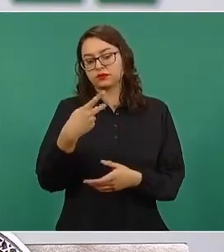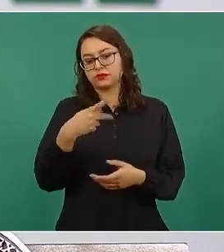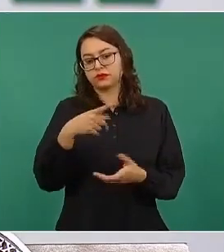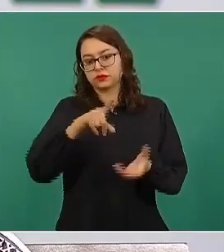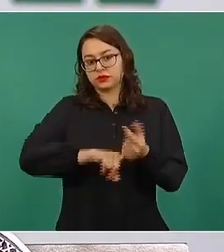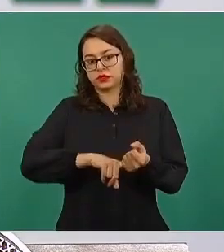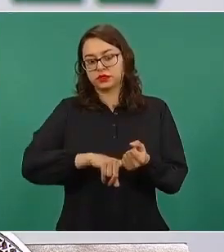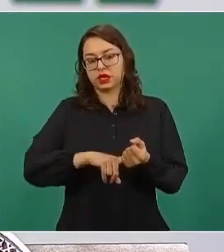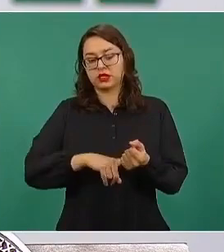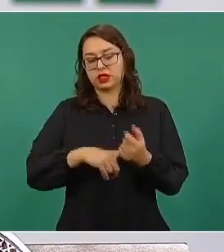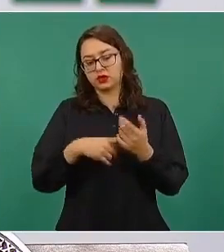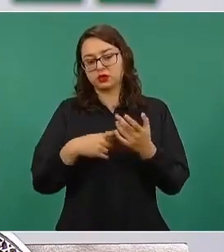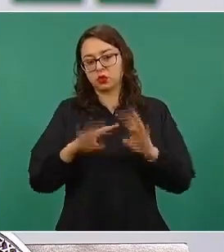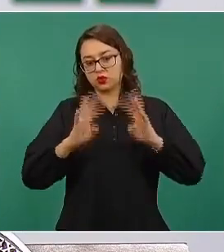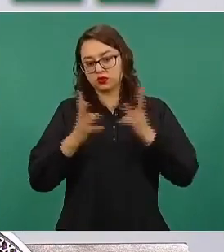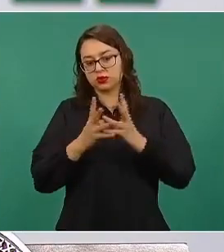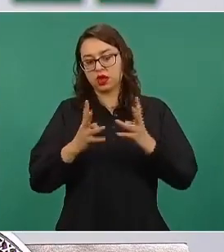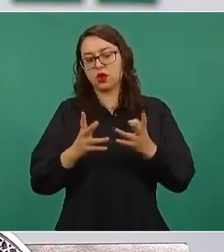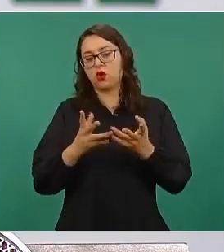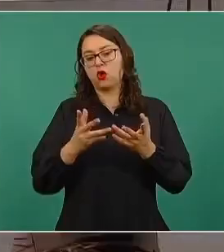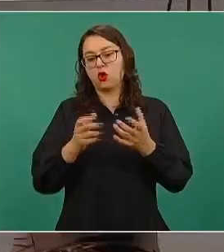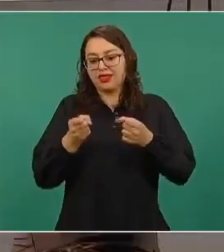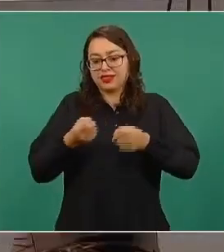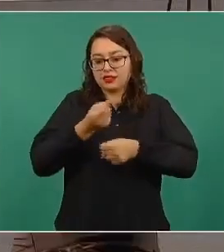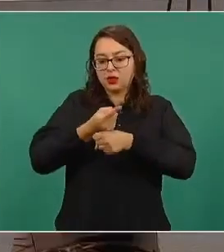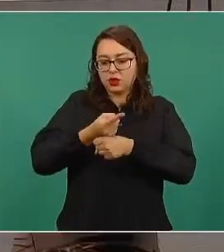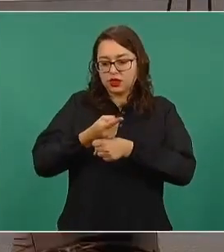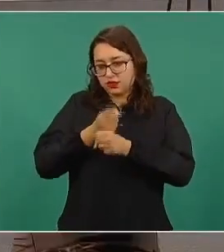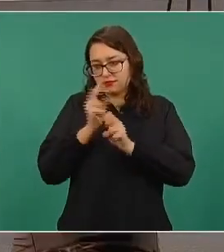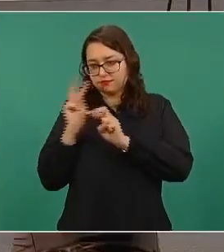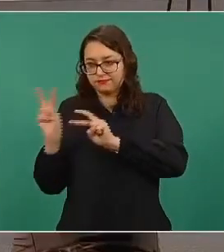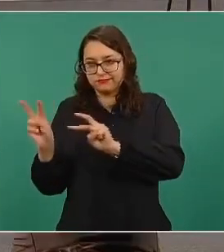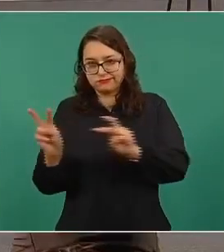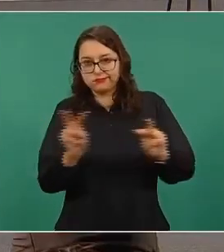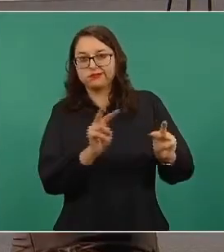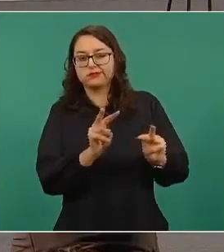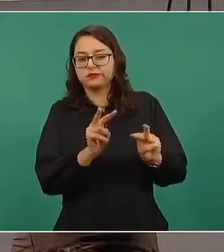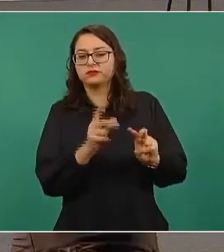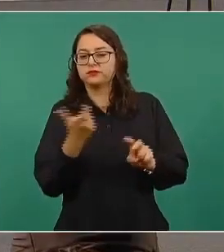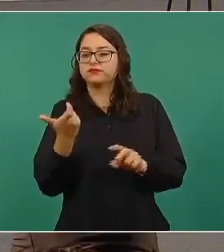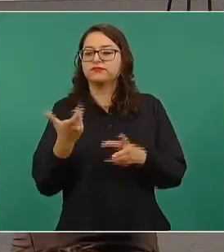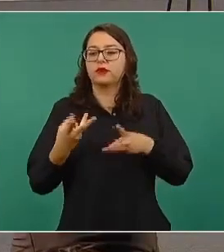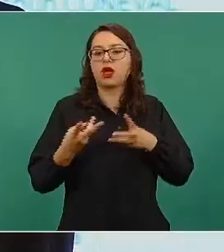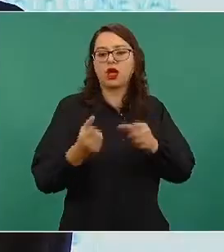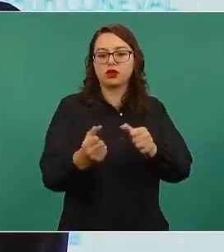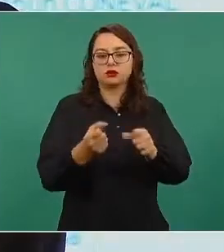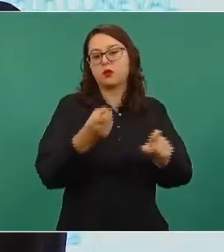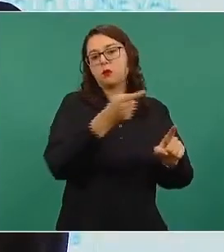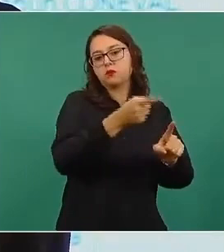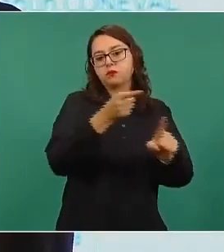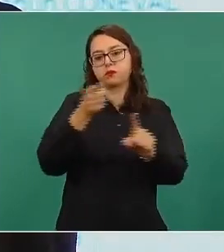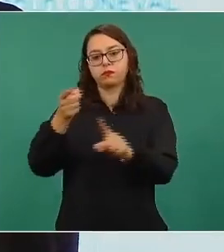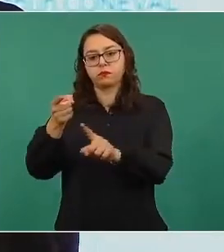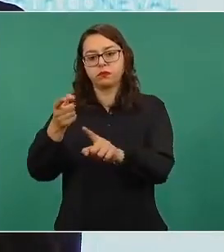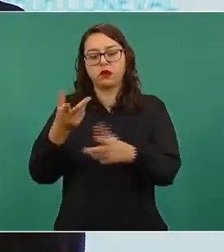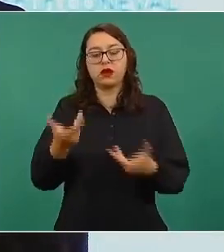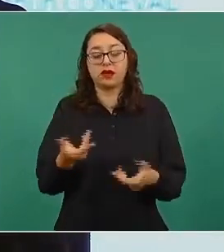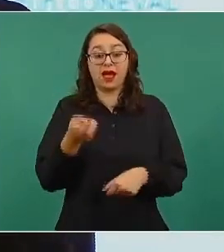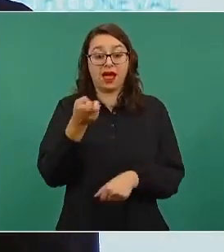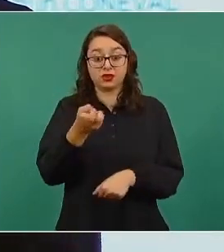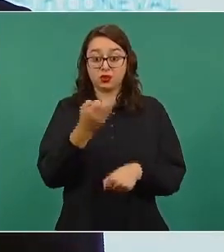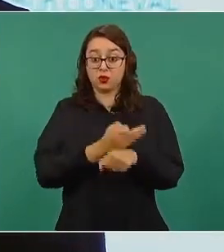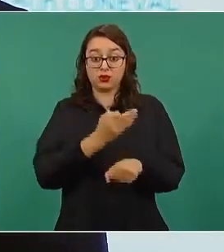Nacional de Seguridad Pública. Como vemos, todas estas variables están determinadas, aquí es un breve resumen el que